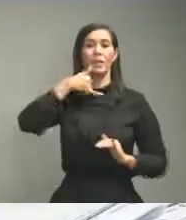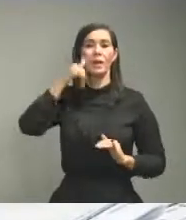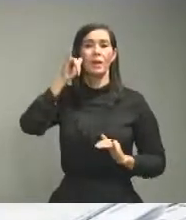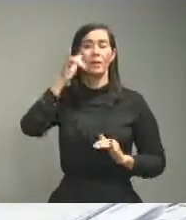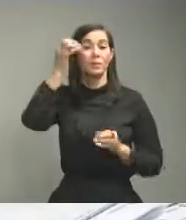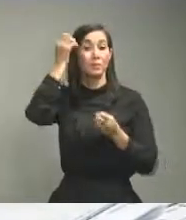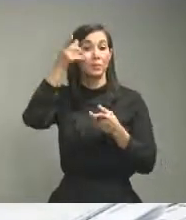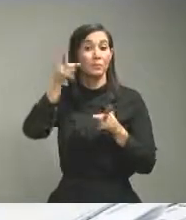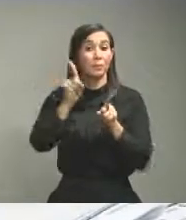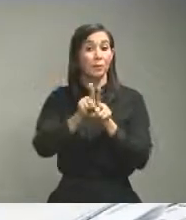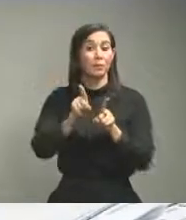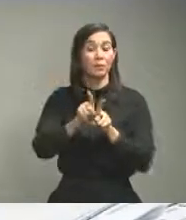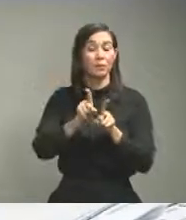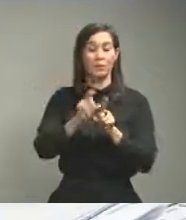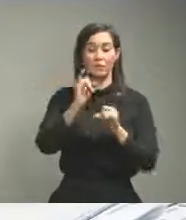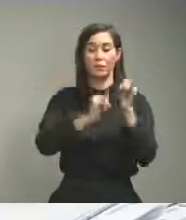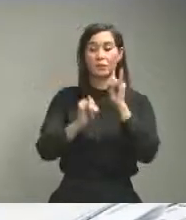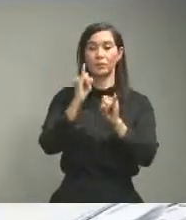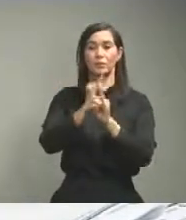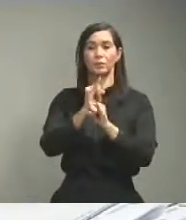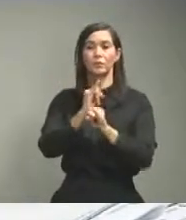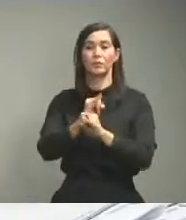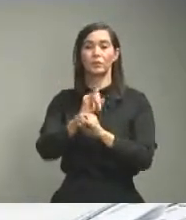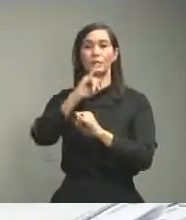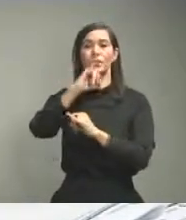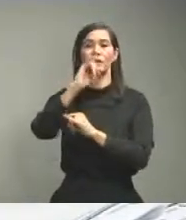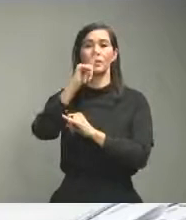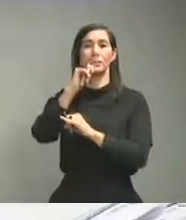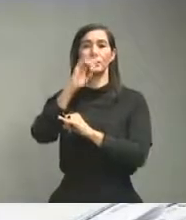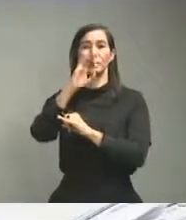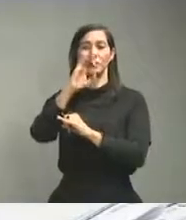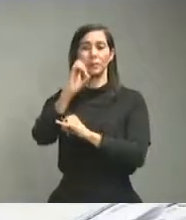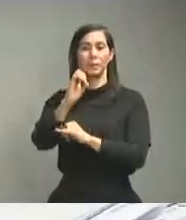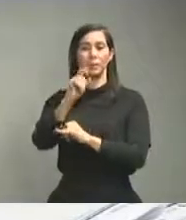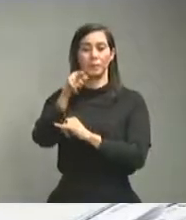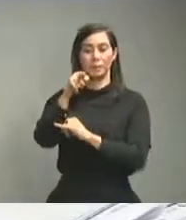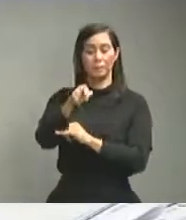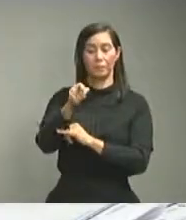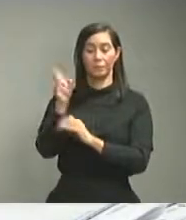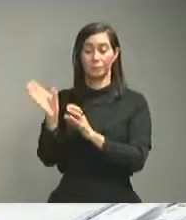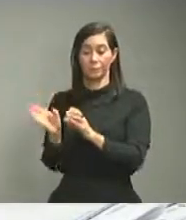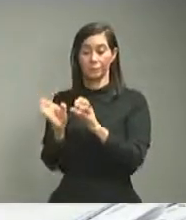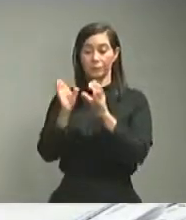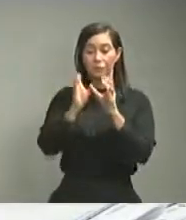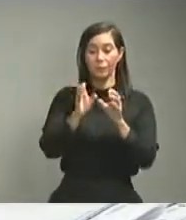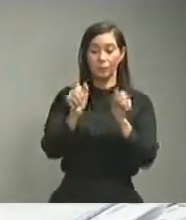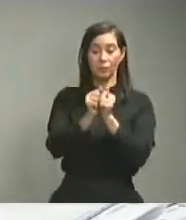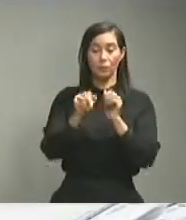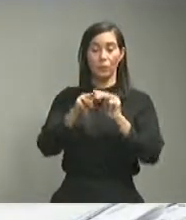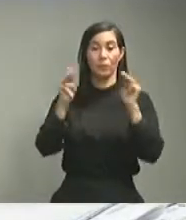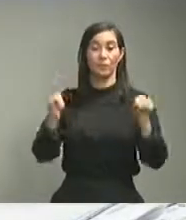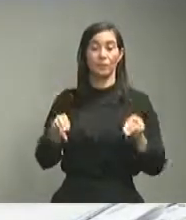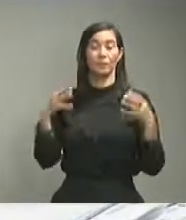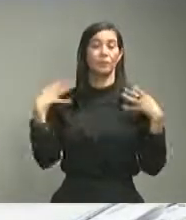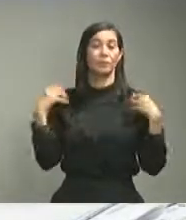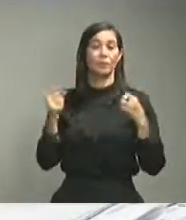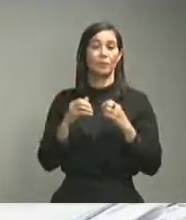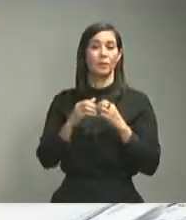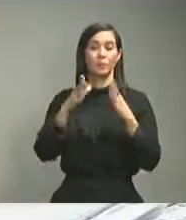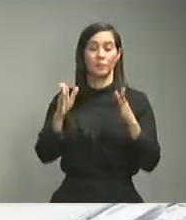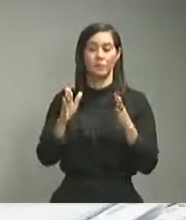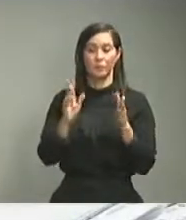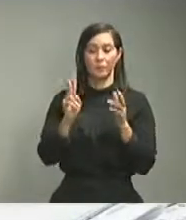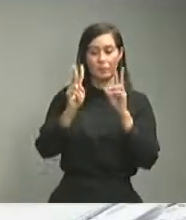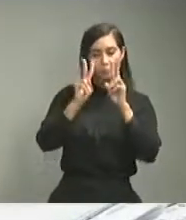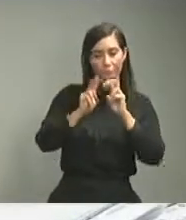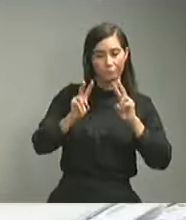incluso que el Instituto Tecnológico de Santo Domingo va a poner junto al Ministerio de Salud Pública en prueba